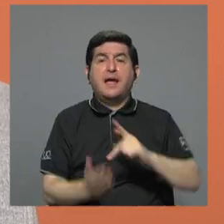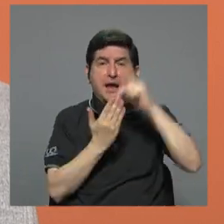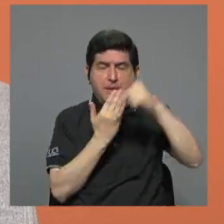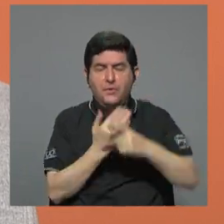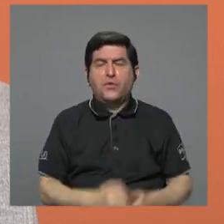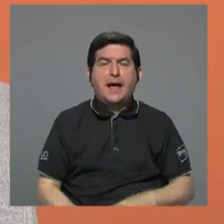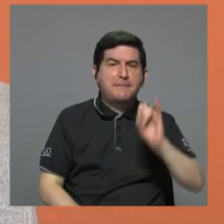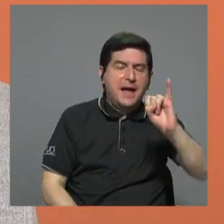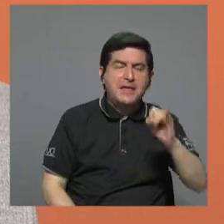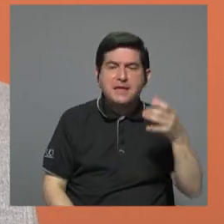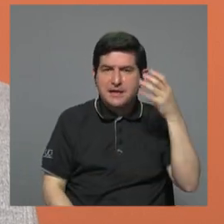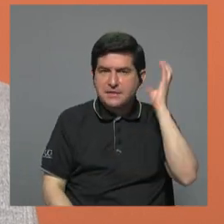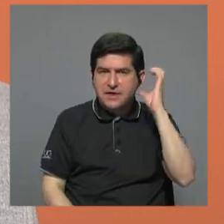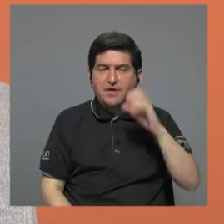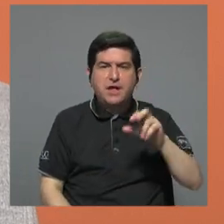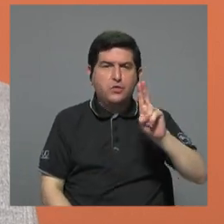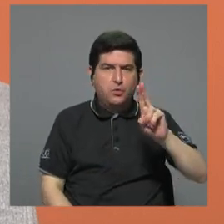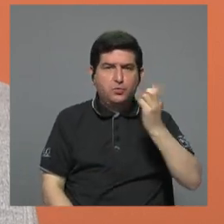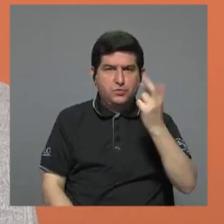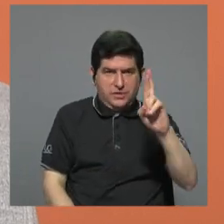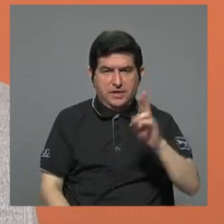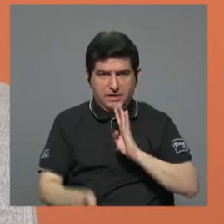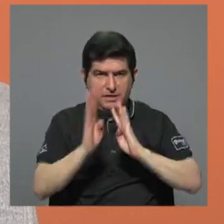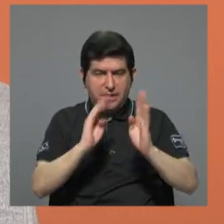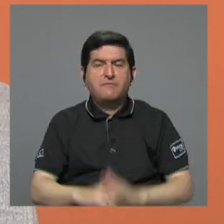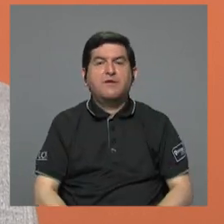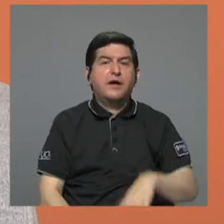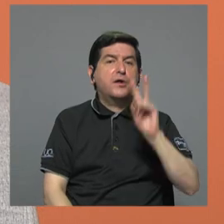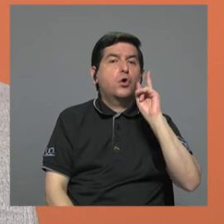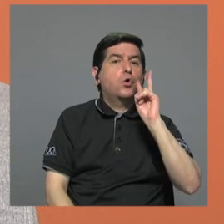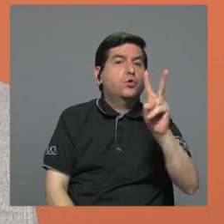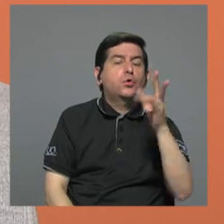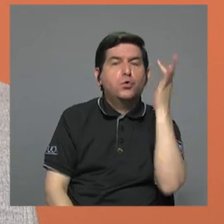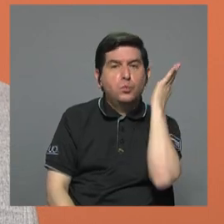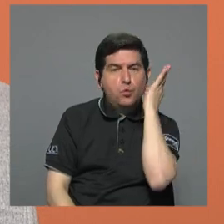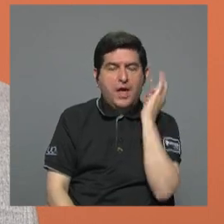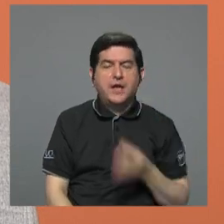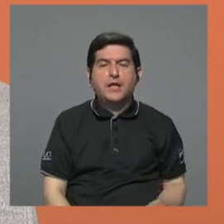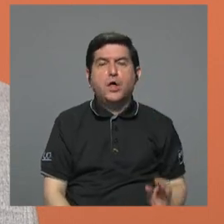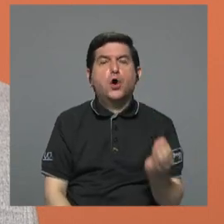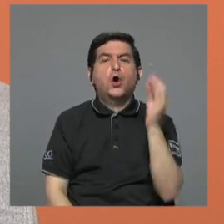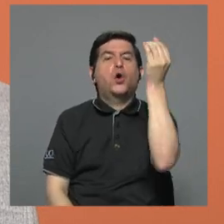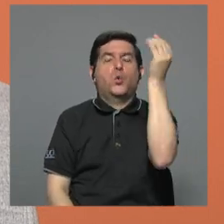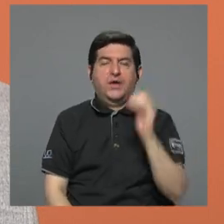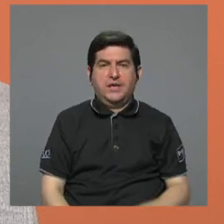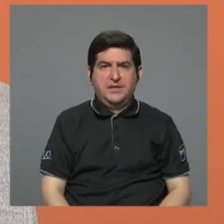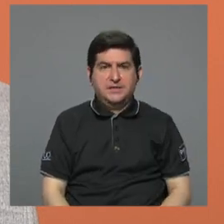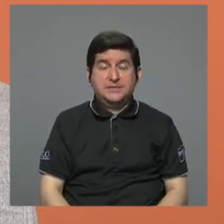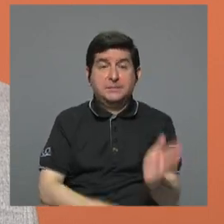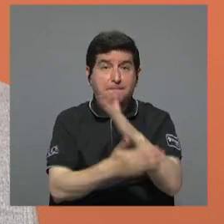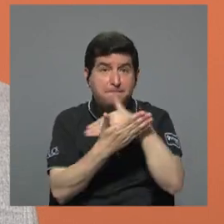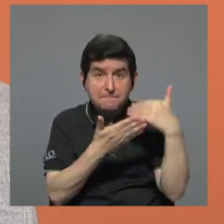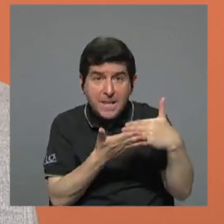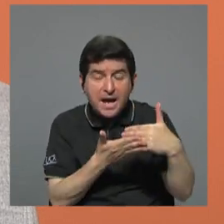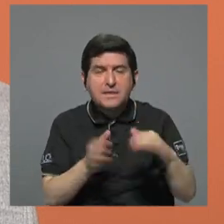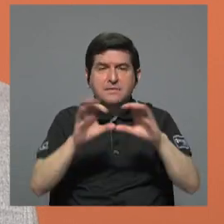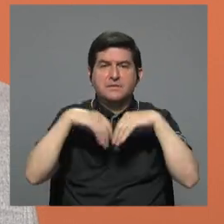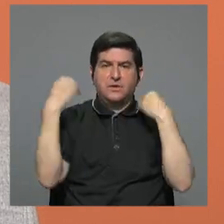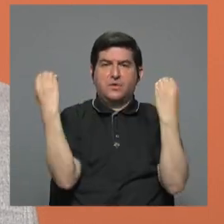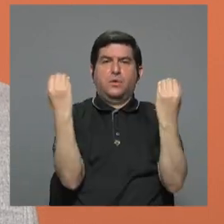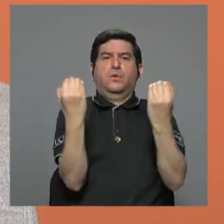UCR conversamos con dos mujeres, dos jóvenes, que son parte de la